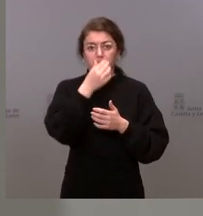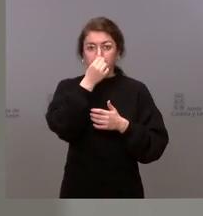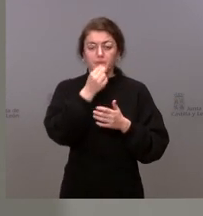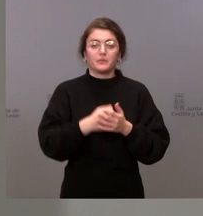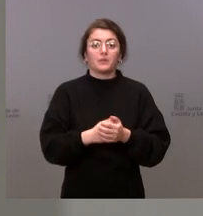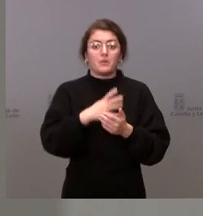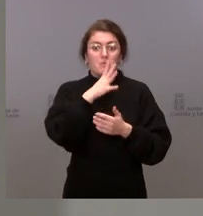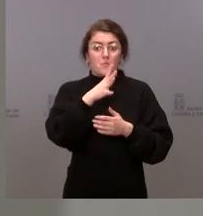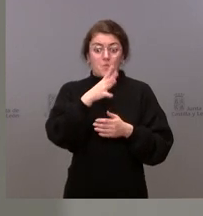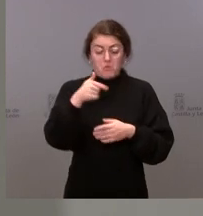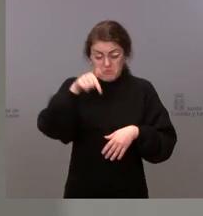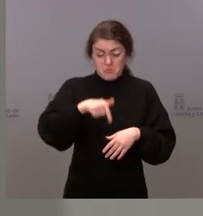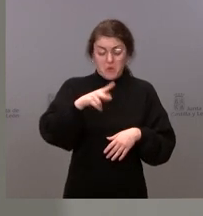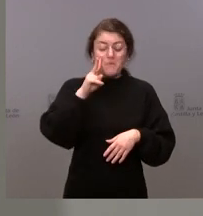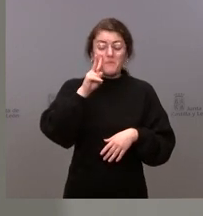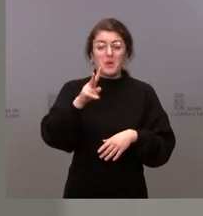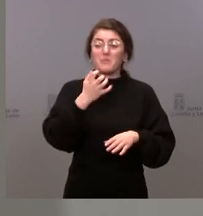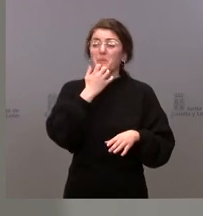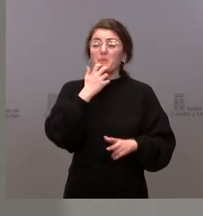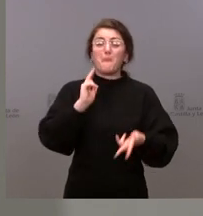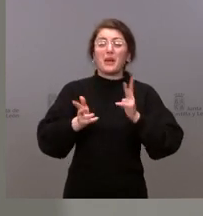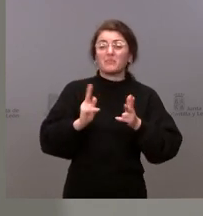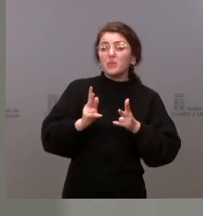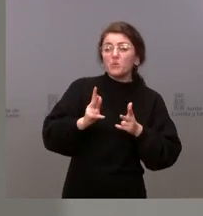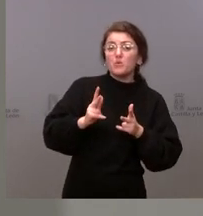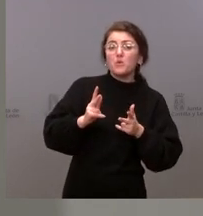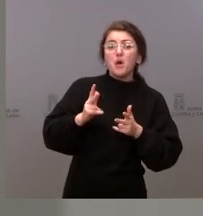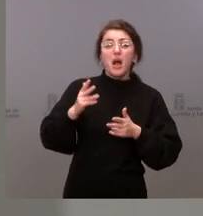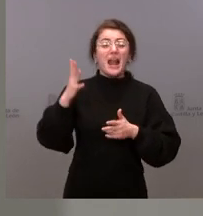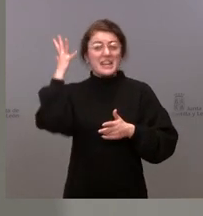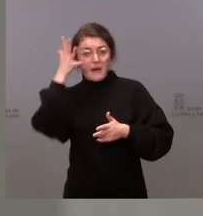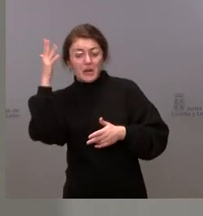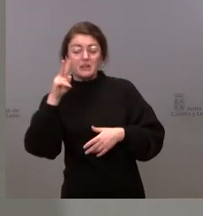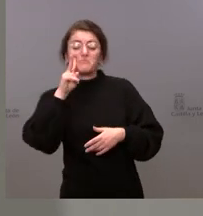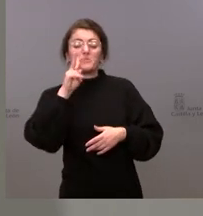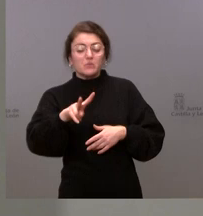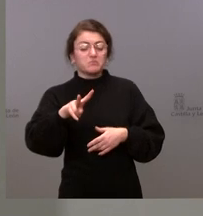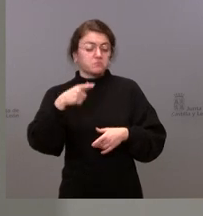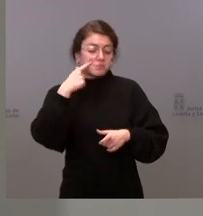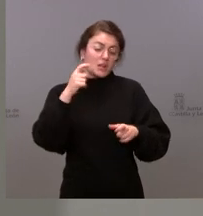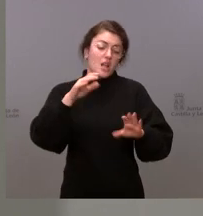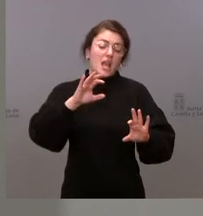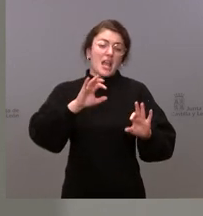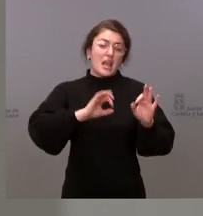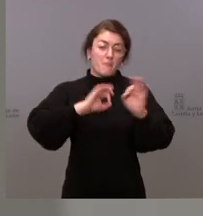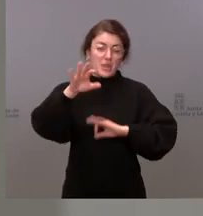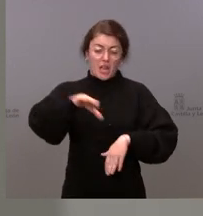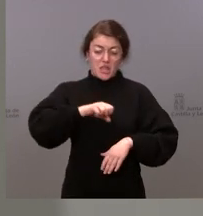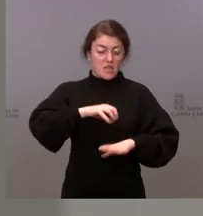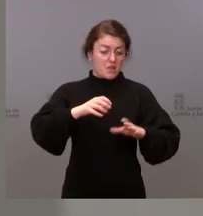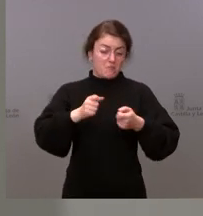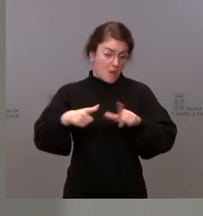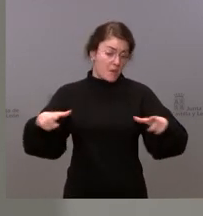mismo en el País Vasco o en Navarra. Por tanto, una cosa es si teóricamente